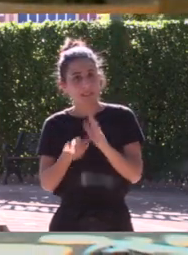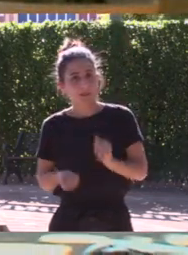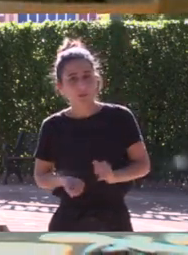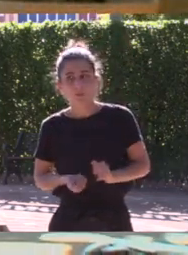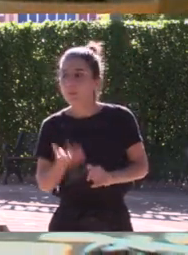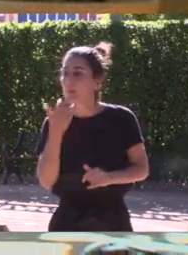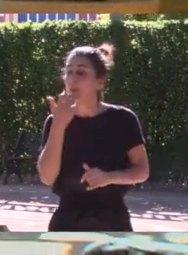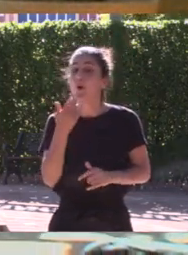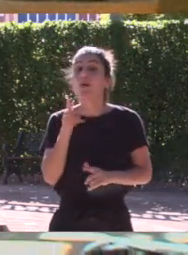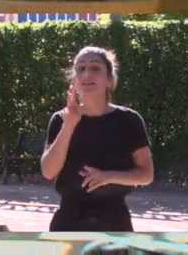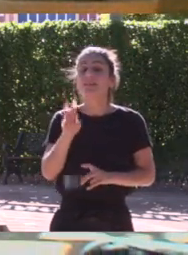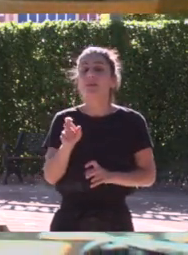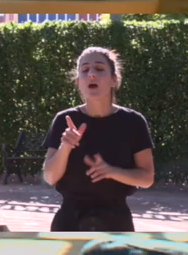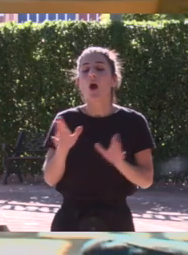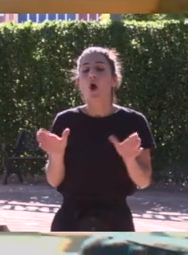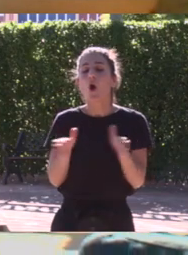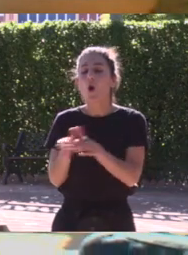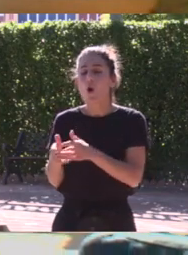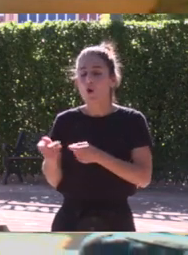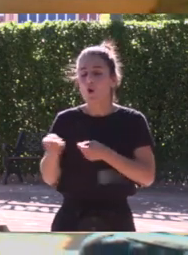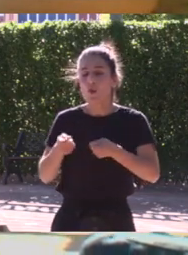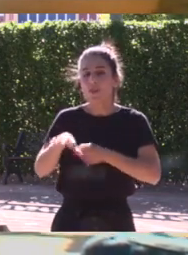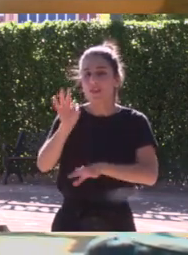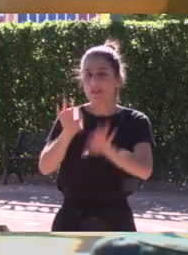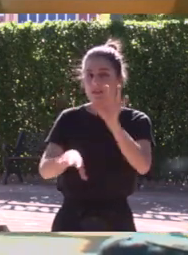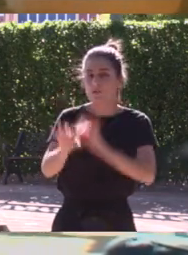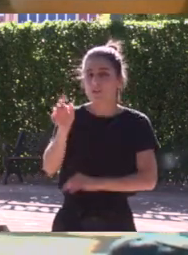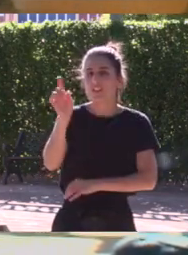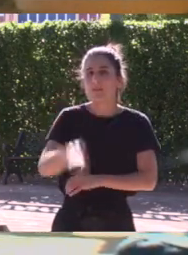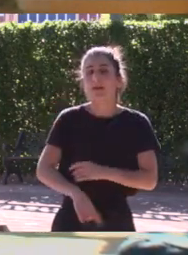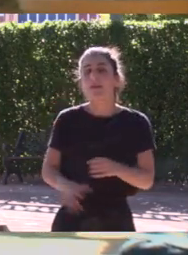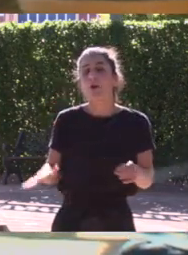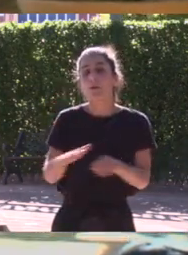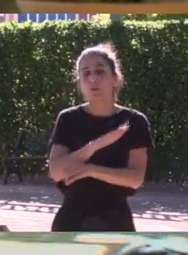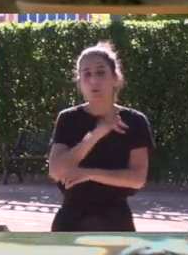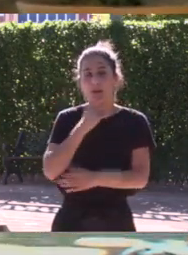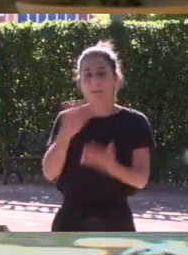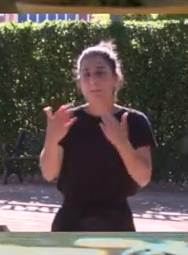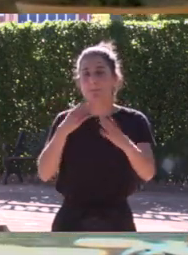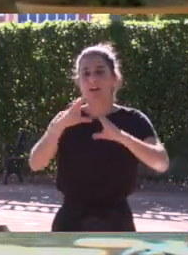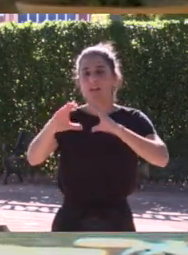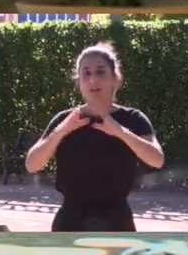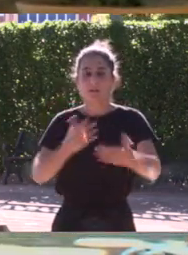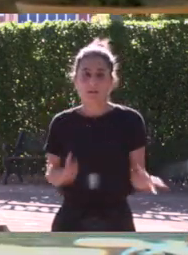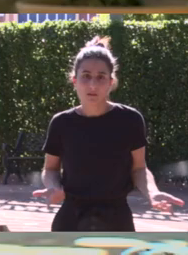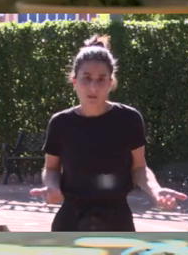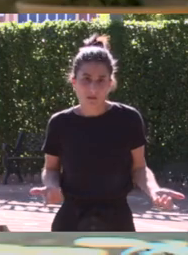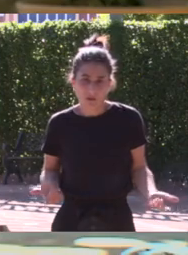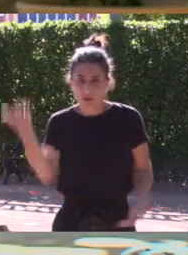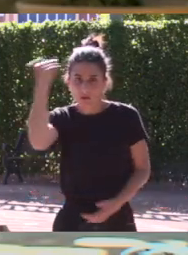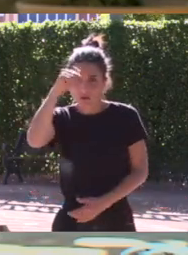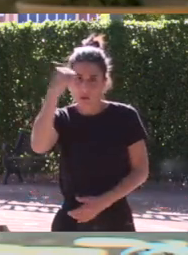a nivel de órganos de decisión y sobre todo a nivel de cobertura mediática los chicos